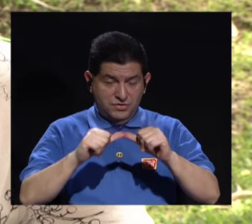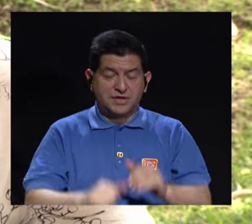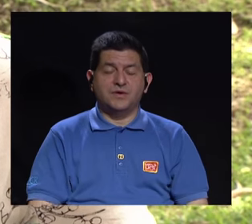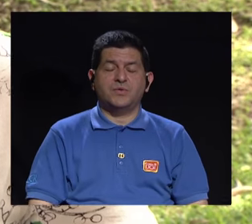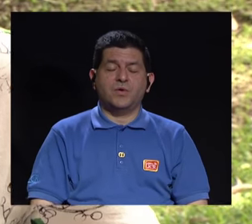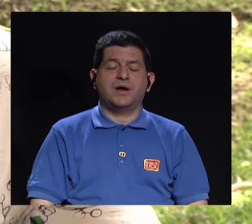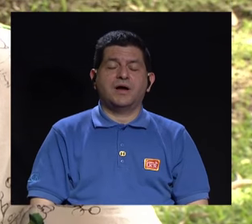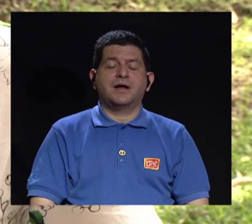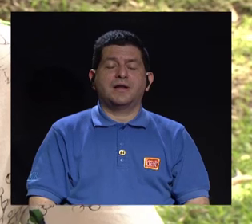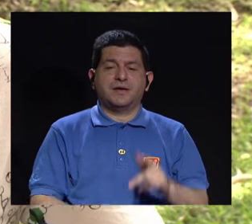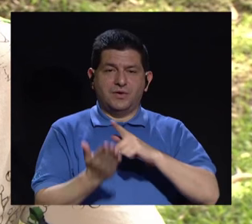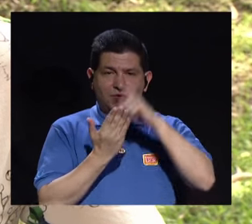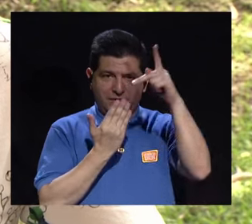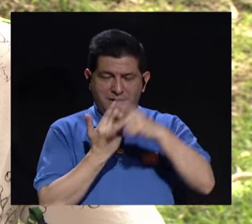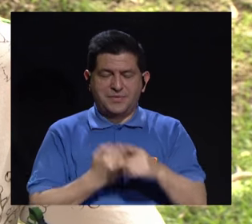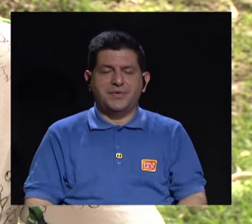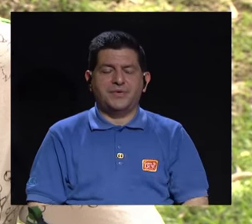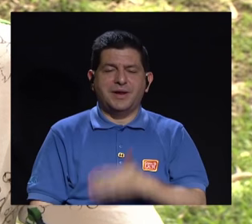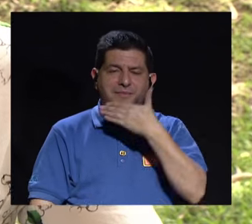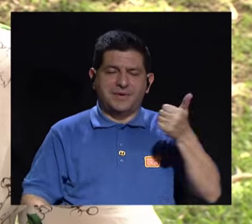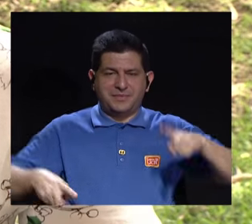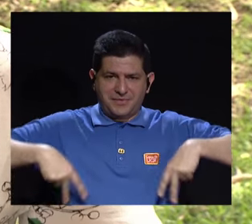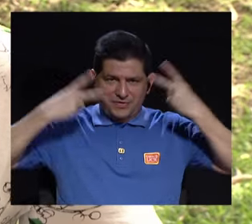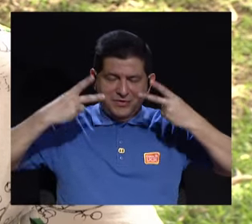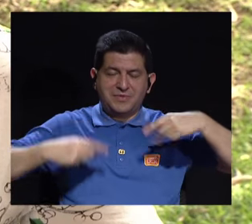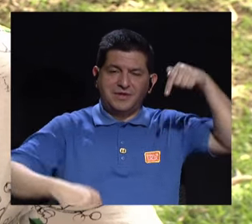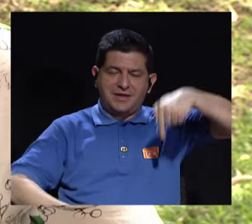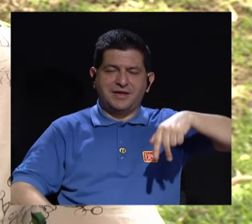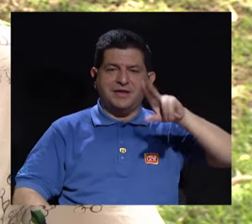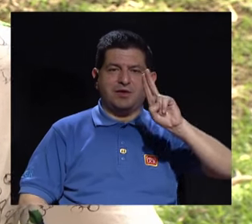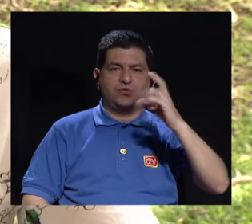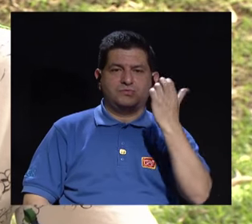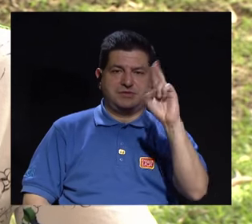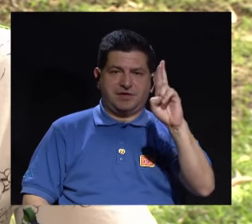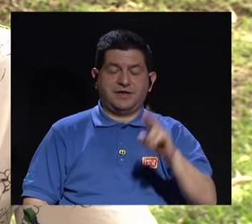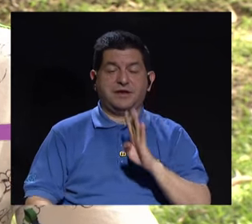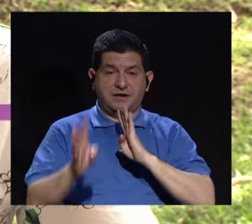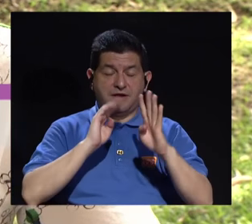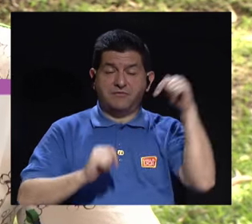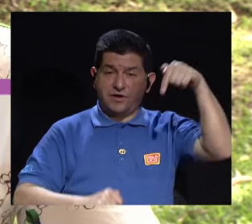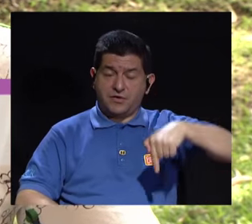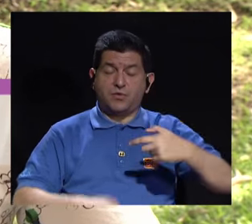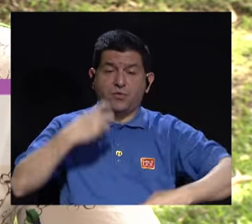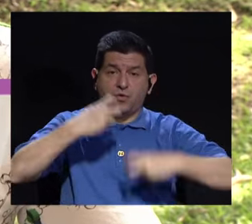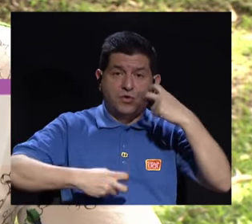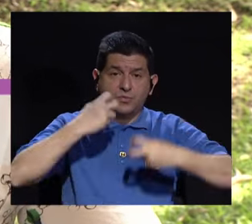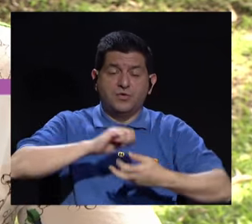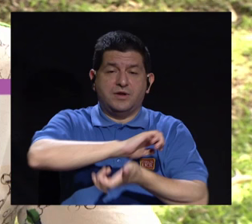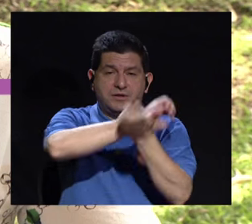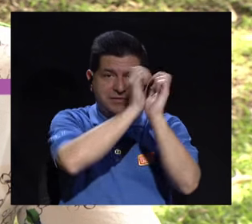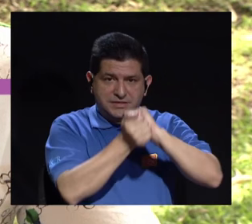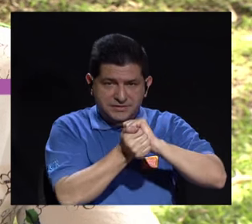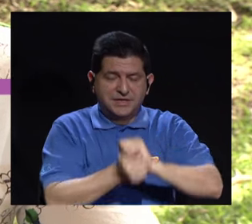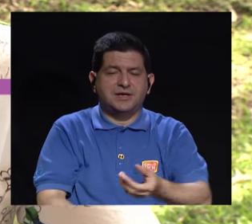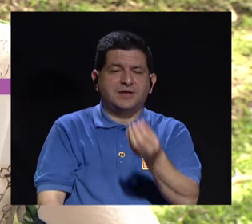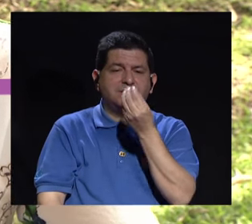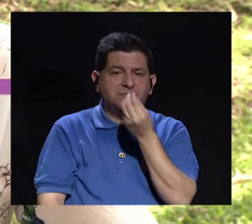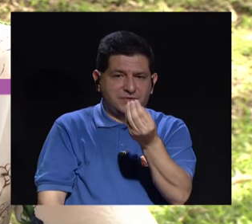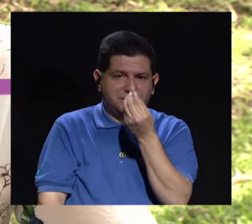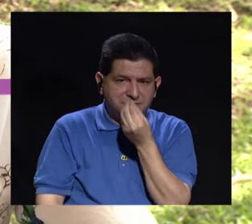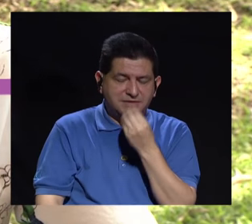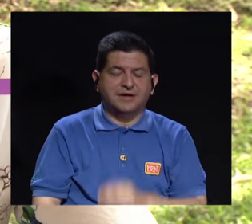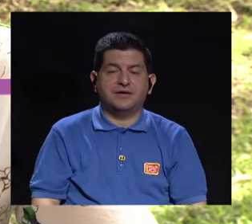Continuamos con la telerevista Vivir Mejor de la Universidad de Costa Rica. El día de hoy conversando acerca de los trastornos de alimentación.